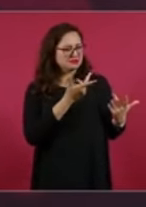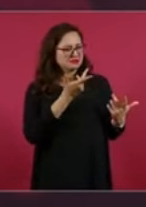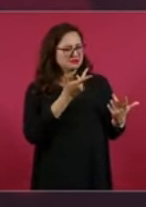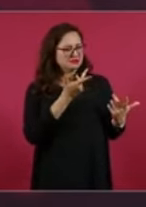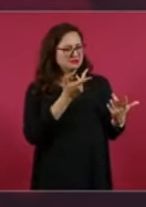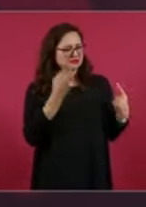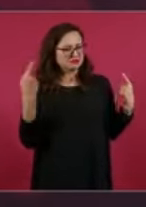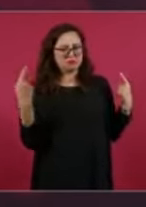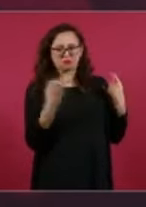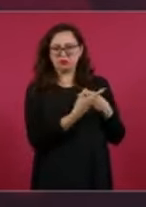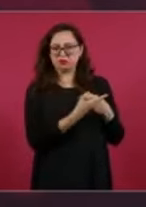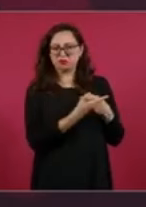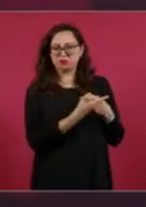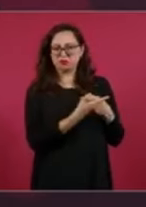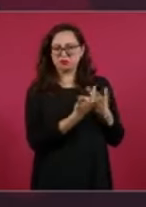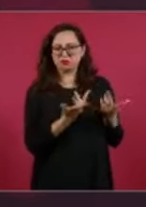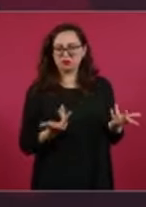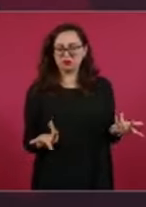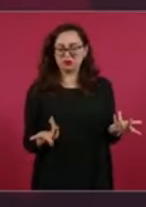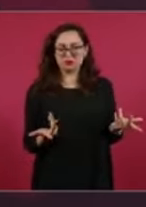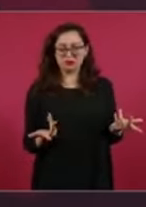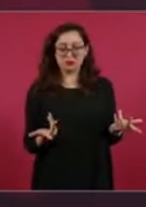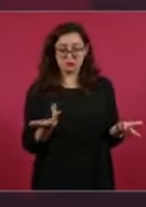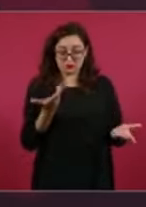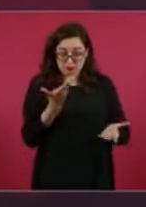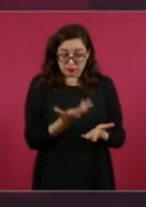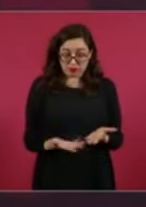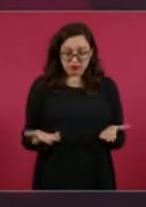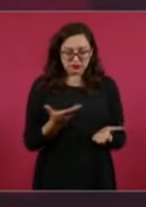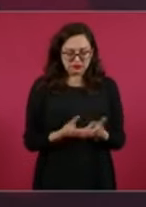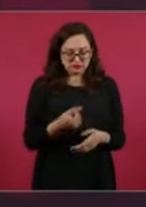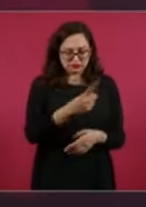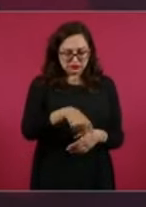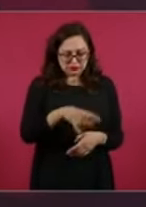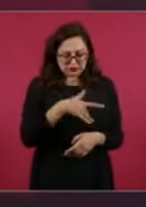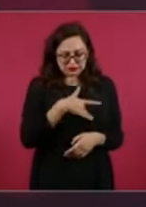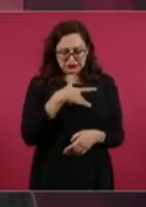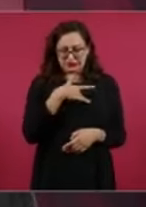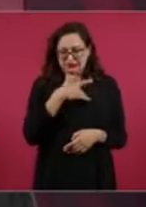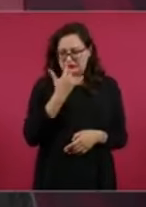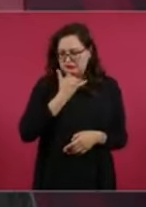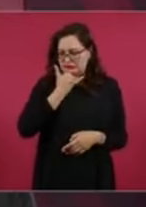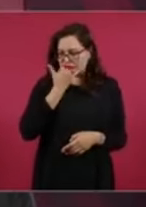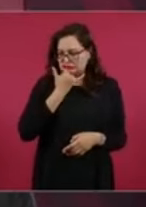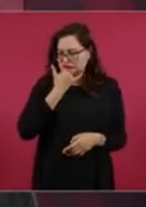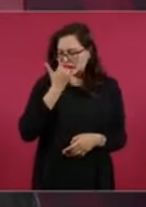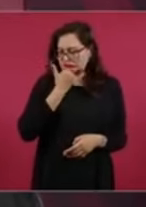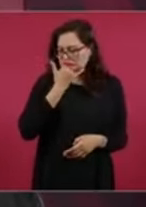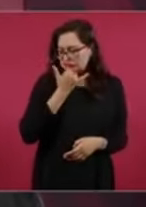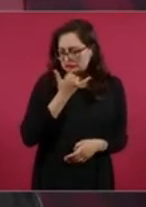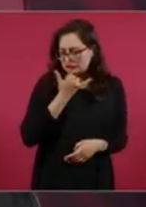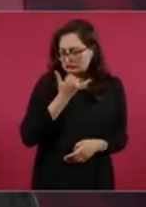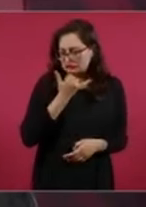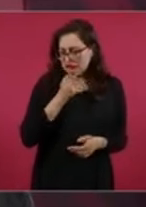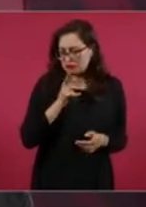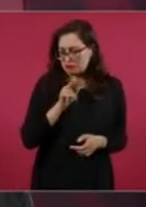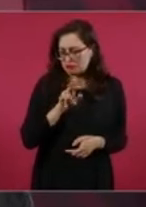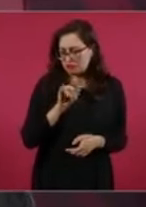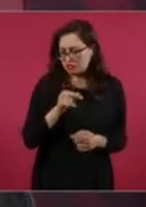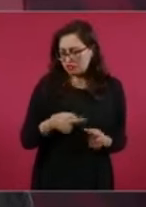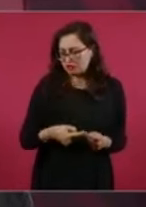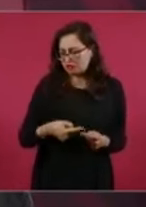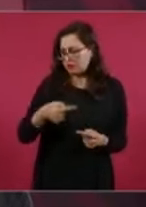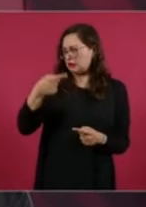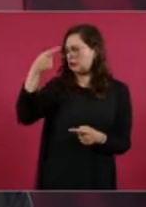pues qué bien que revisen de dónde vienen, qué dio origen a esos partidos.